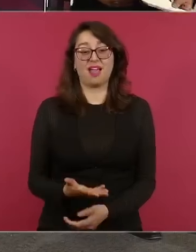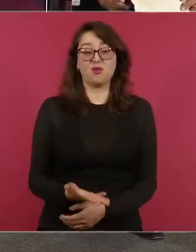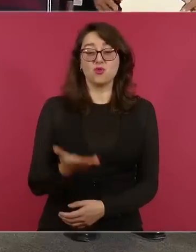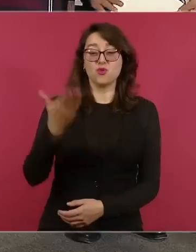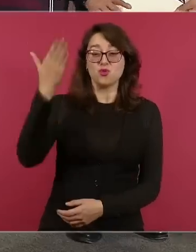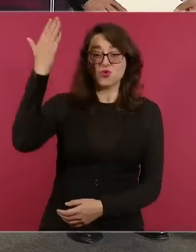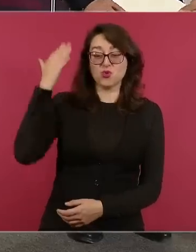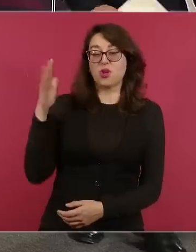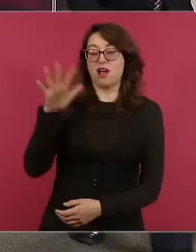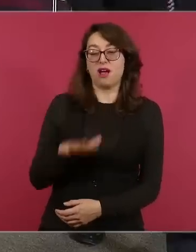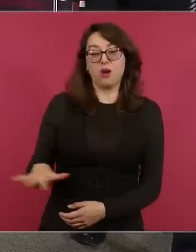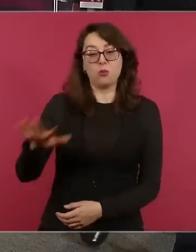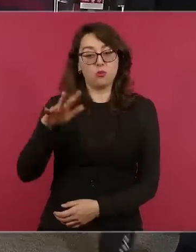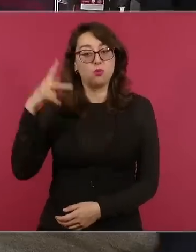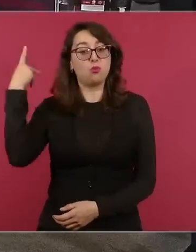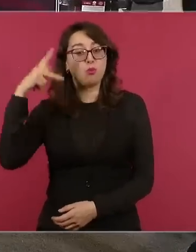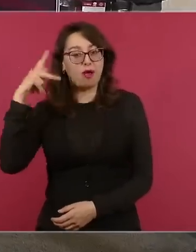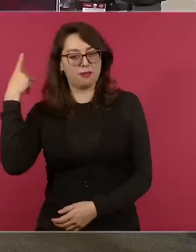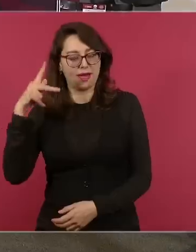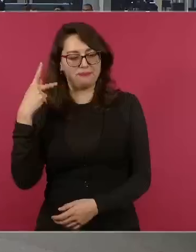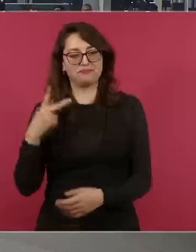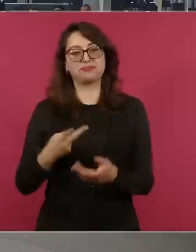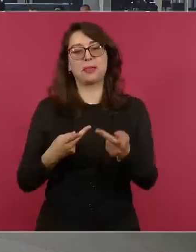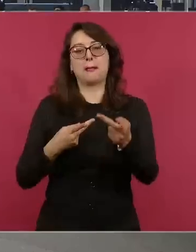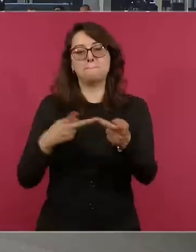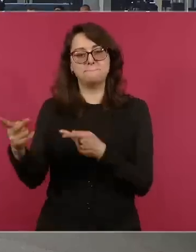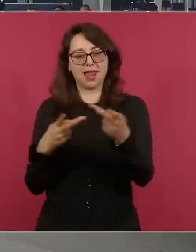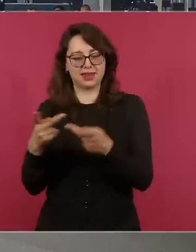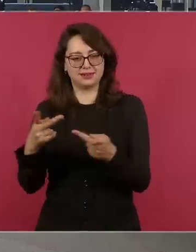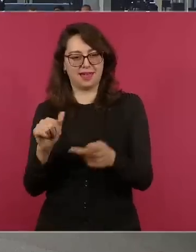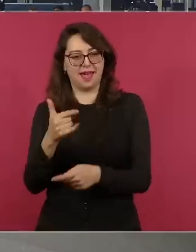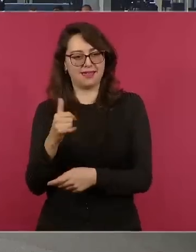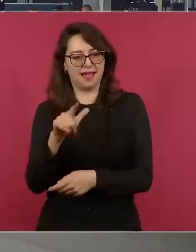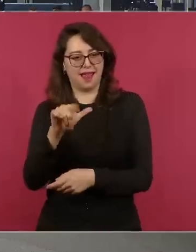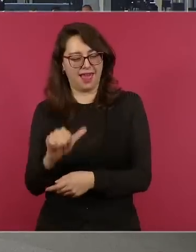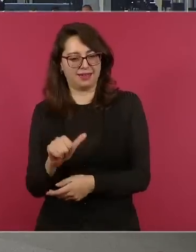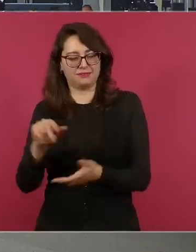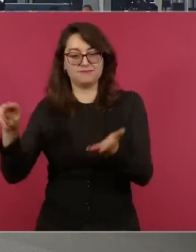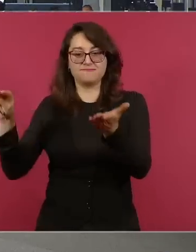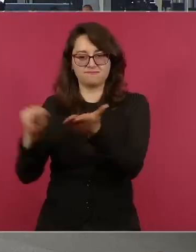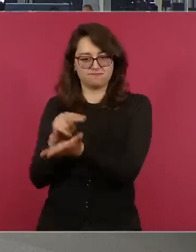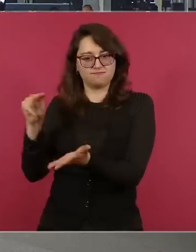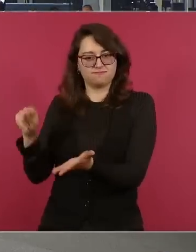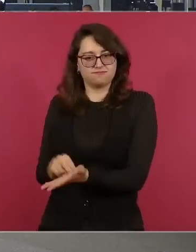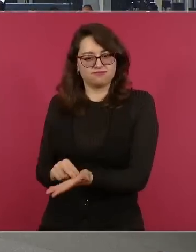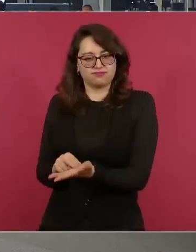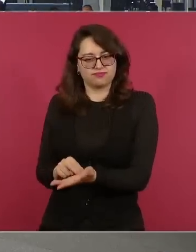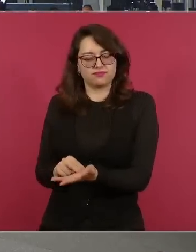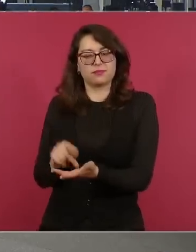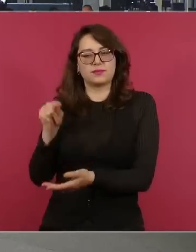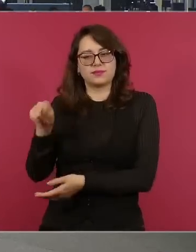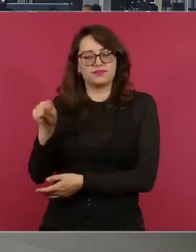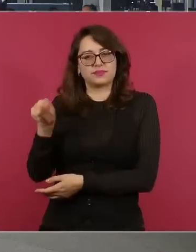se firmó en una comunidad,